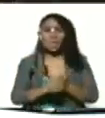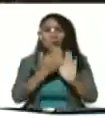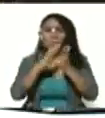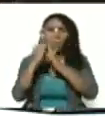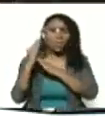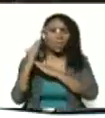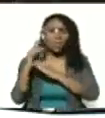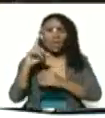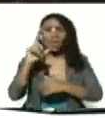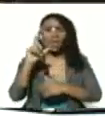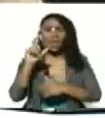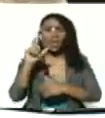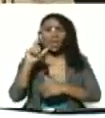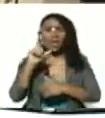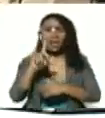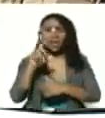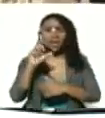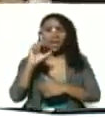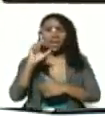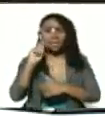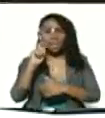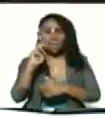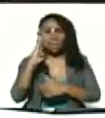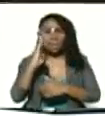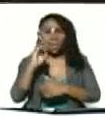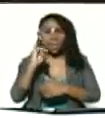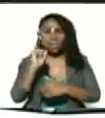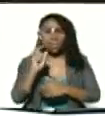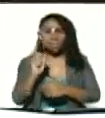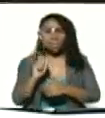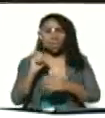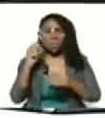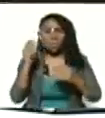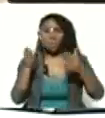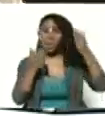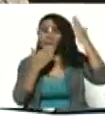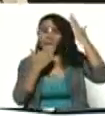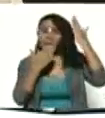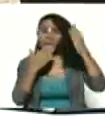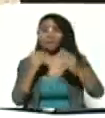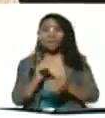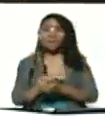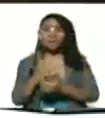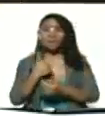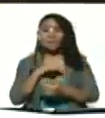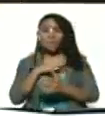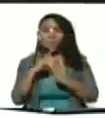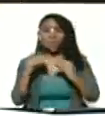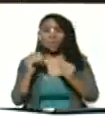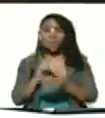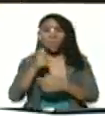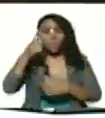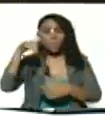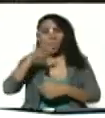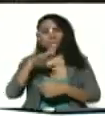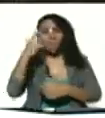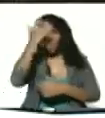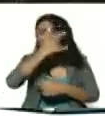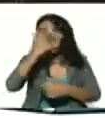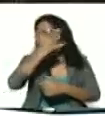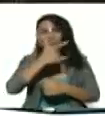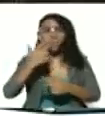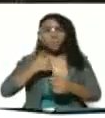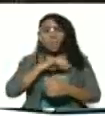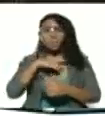LGTBI nuestros indígenas nuestros aborígenes nuestros pueblos afrodescendientes